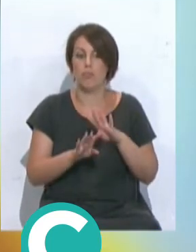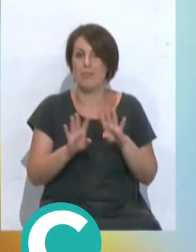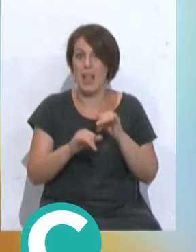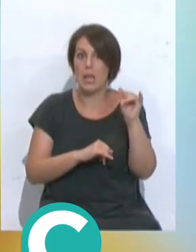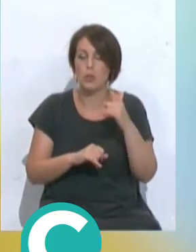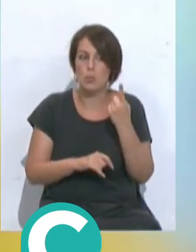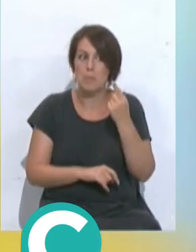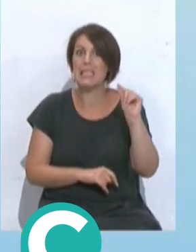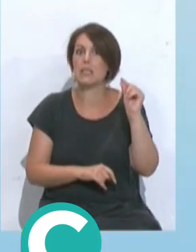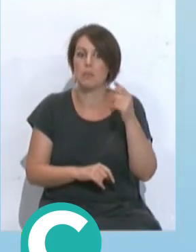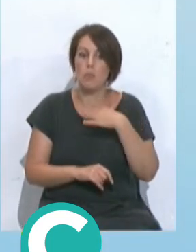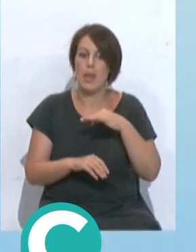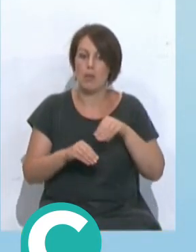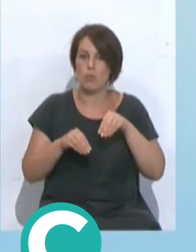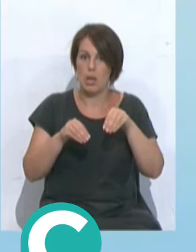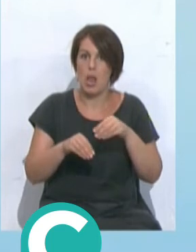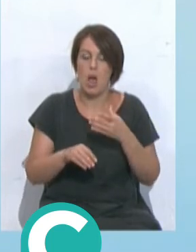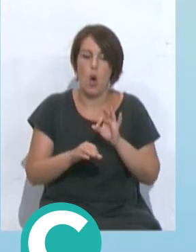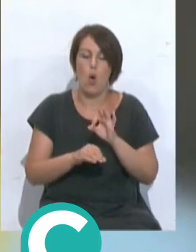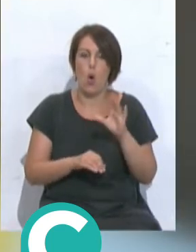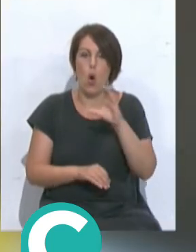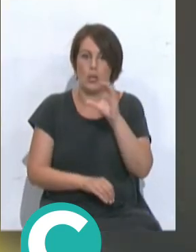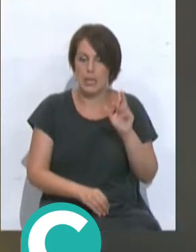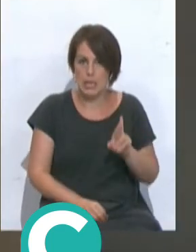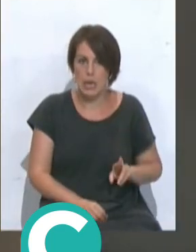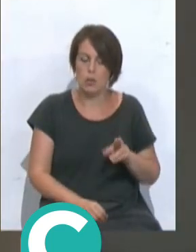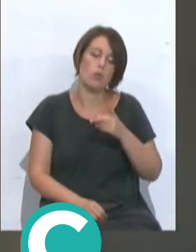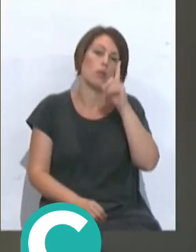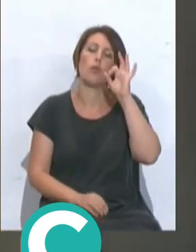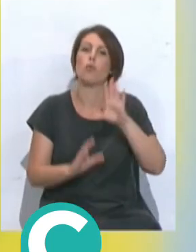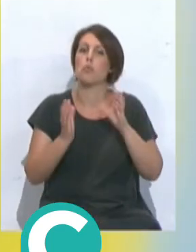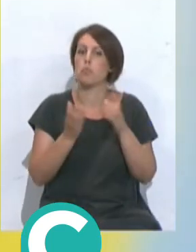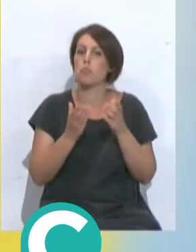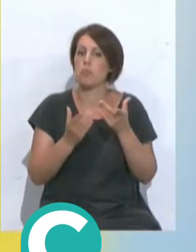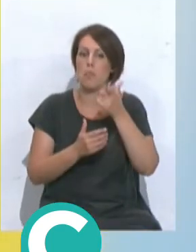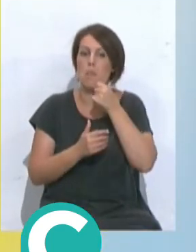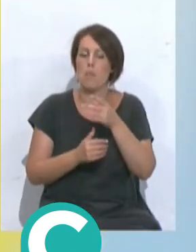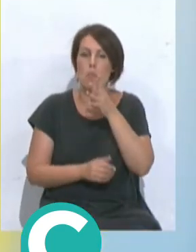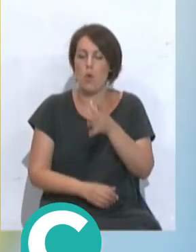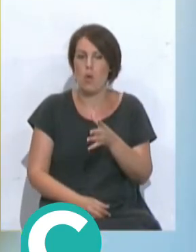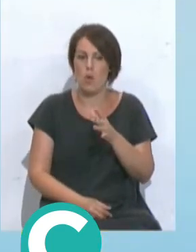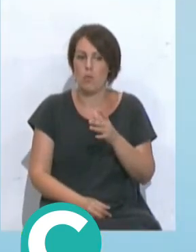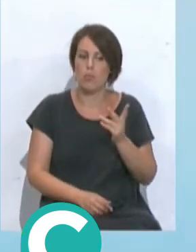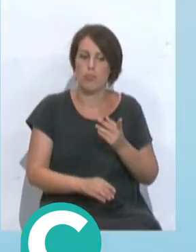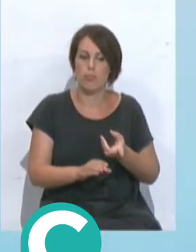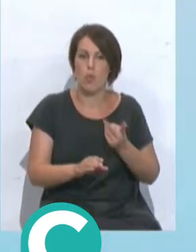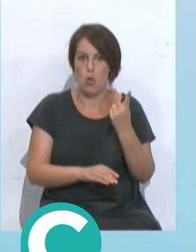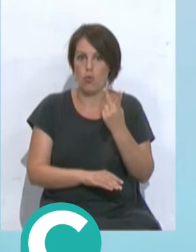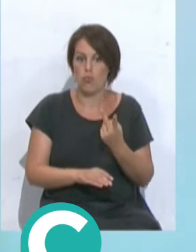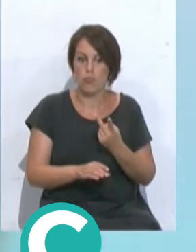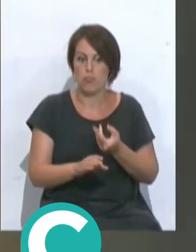por un matiz podría haber ido a Australia o haber ido a Costa Rica yo creo que el grupo es asequible a priori puesto que pasan dos es cierto que te encuentras con